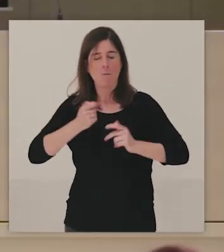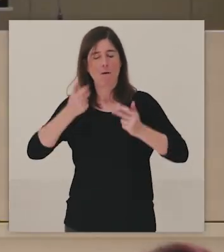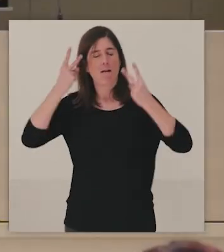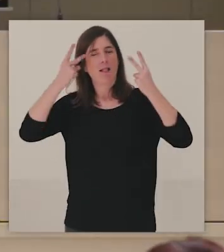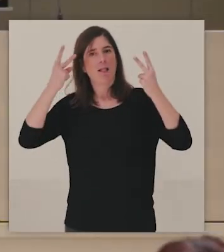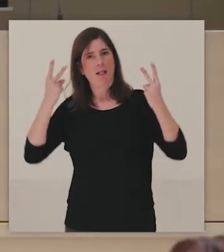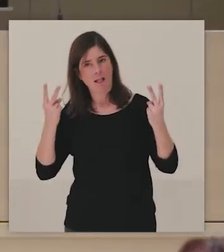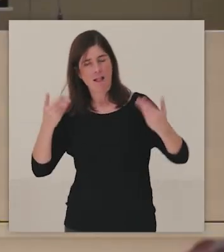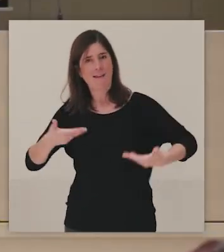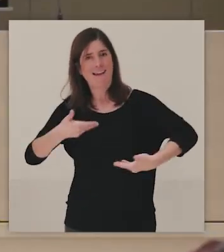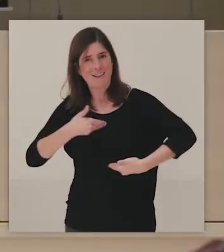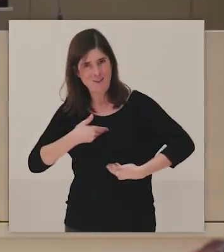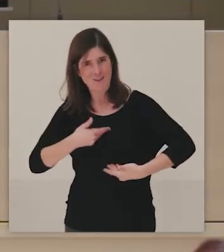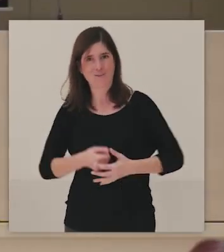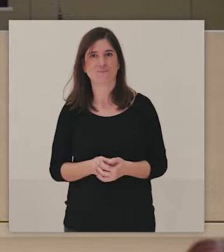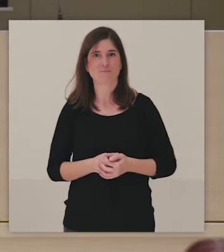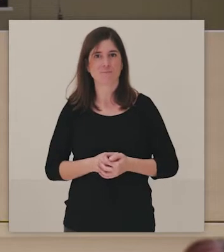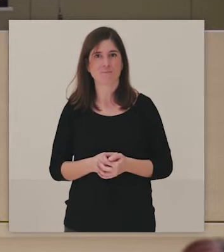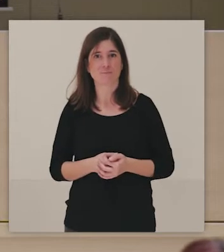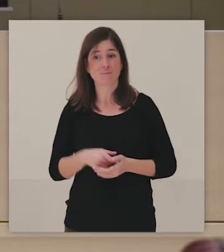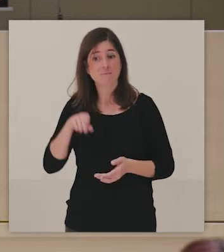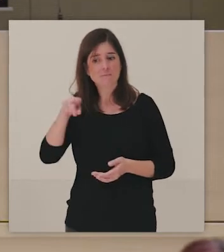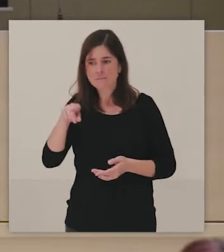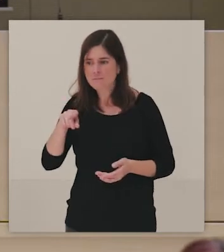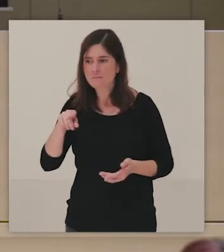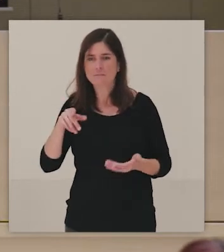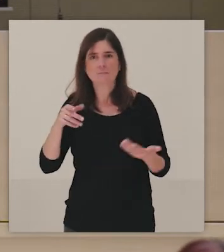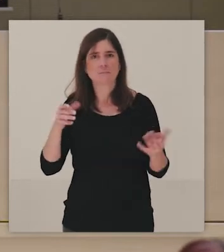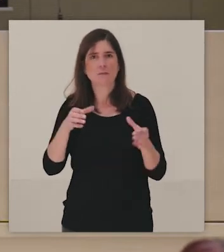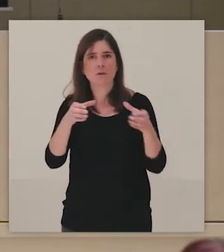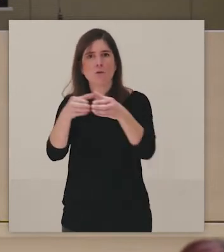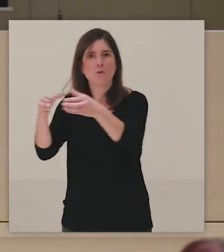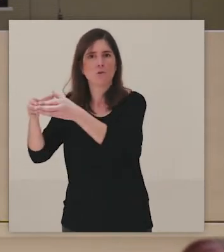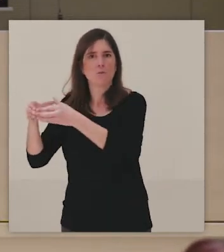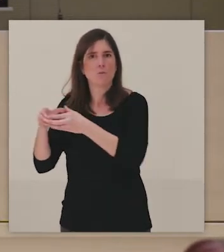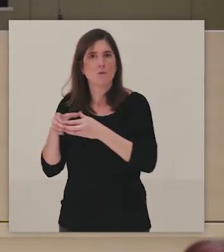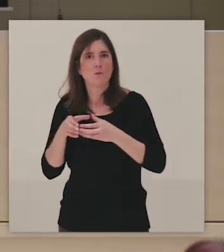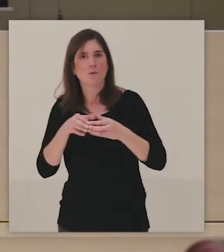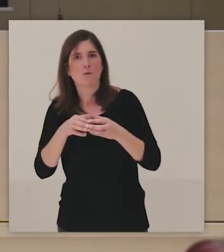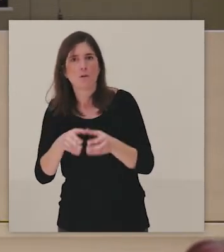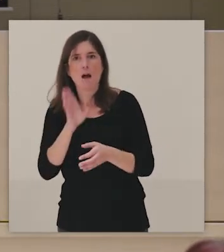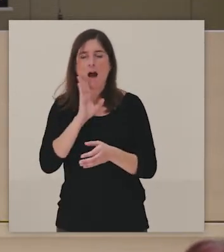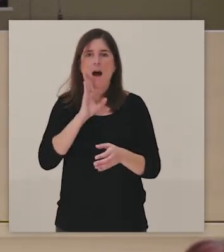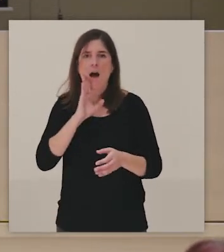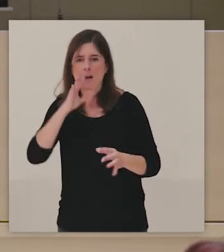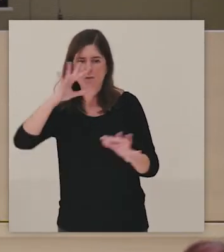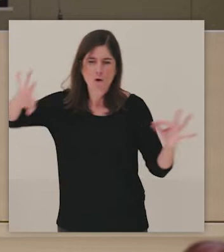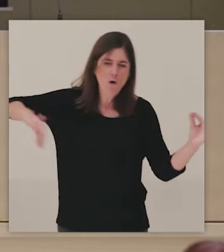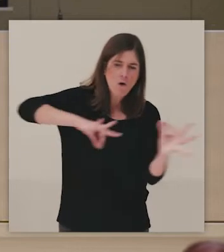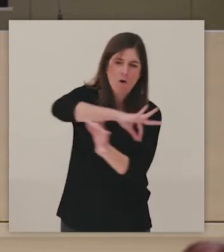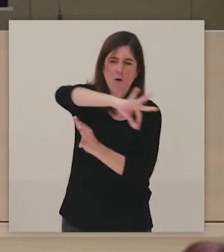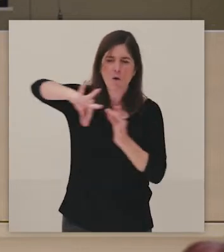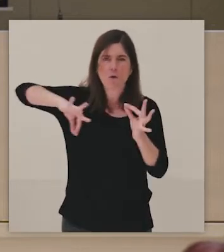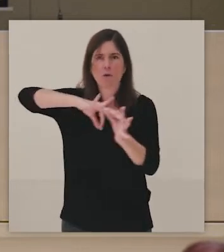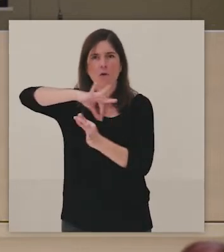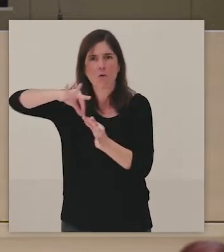realmente es un público que le hemos tenido ahí todo el año. O los coles sabéis que ha sido más difícil, familias